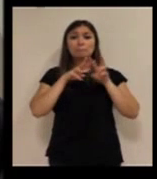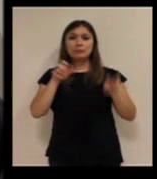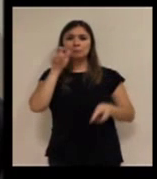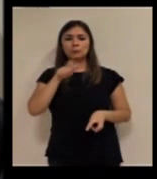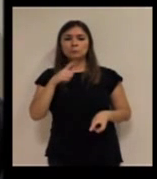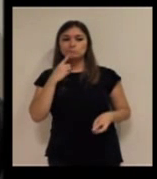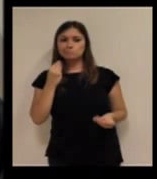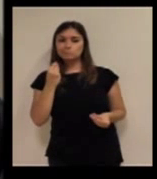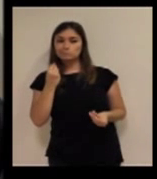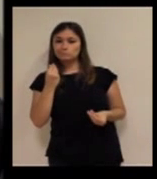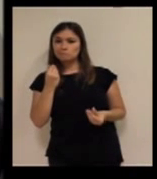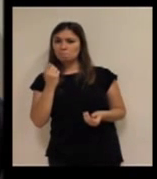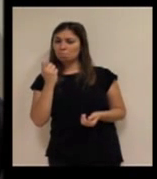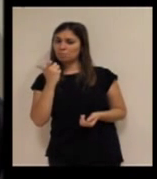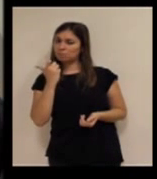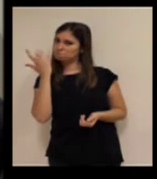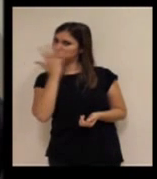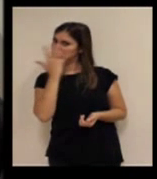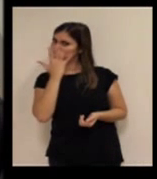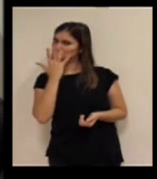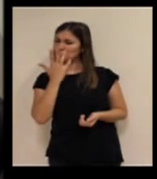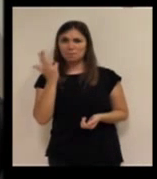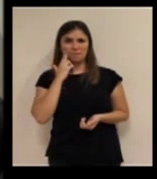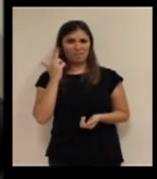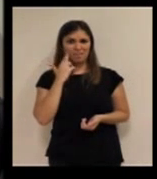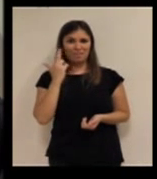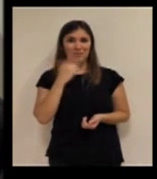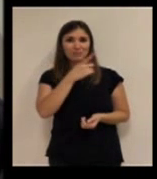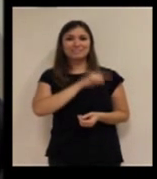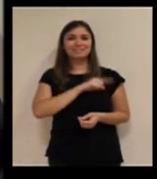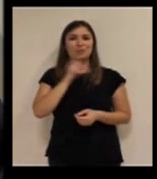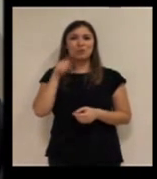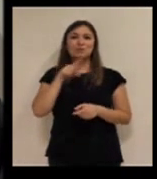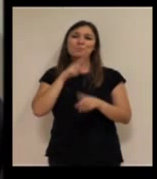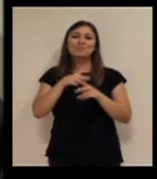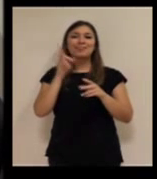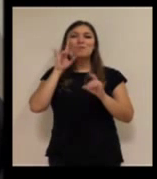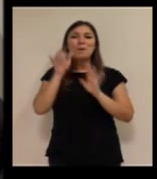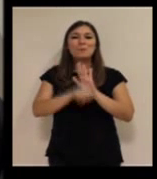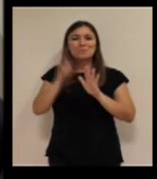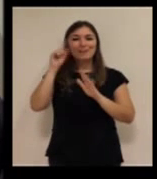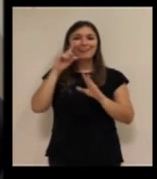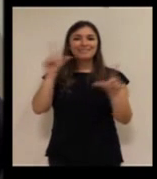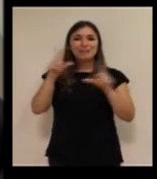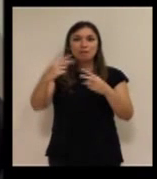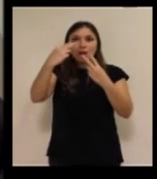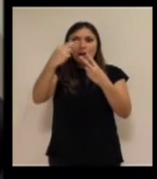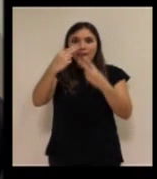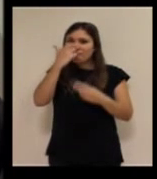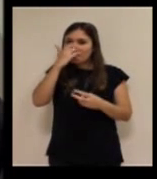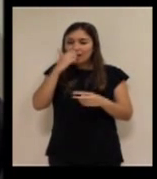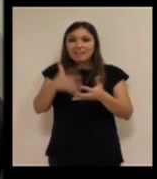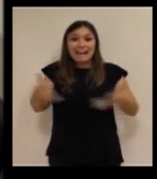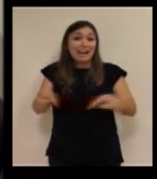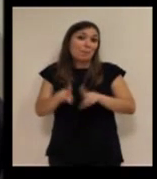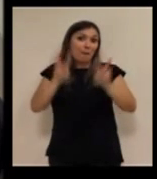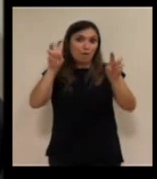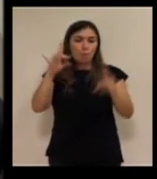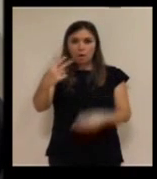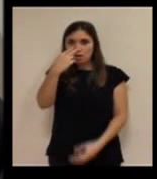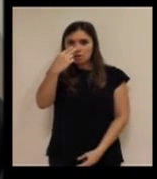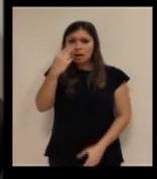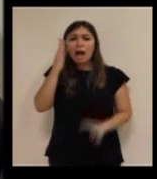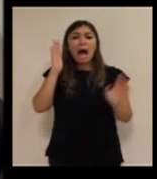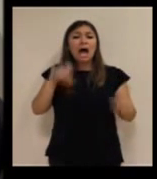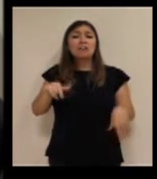cierta temeridad, un gran hermano esto, pero luego, curiosamente, son dispositivos que